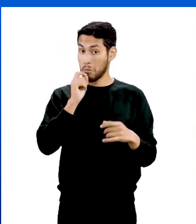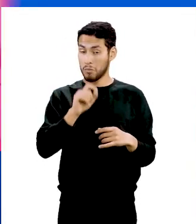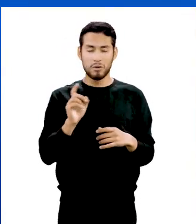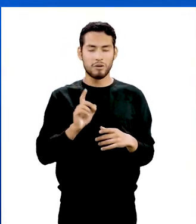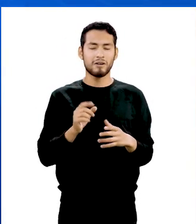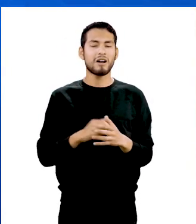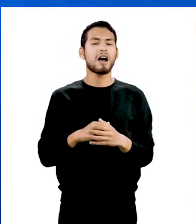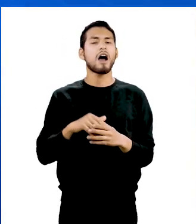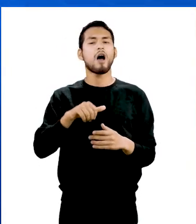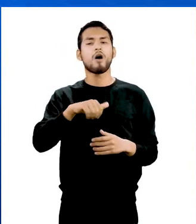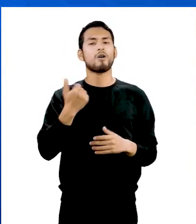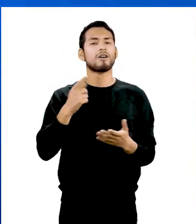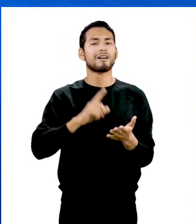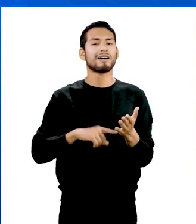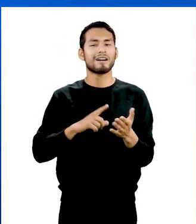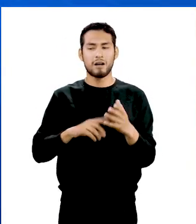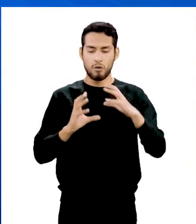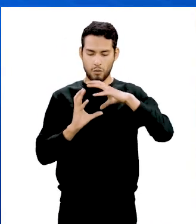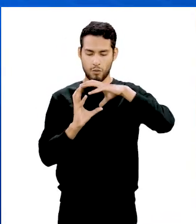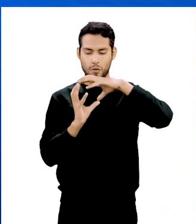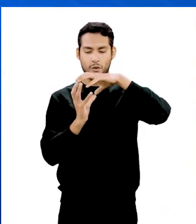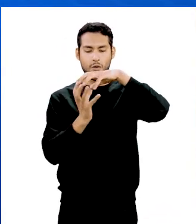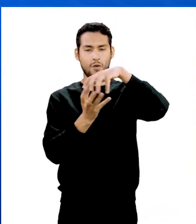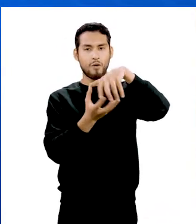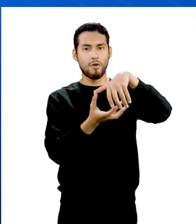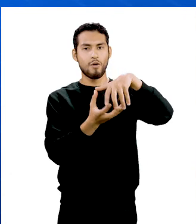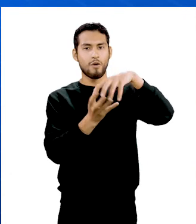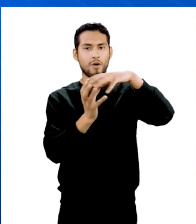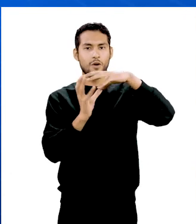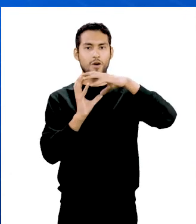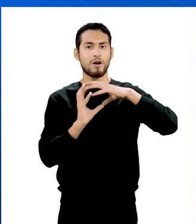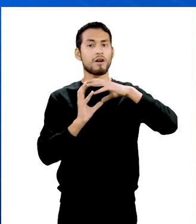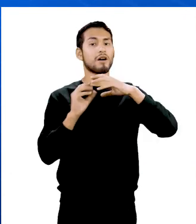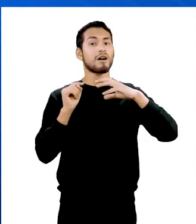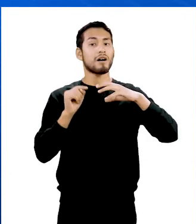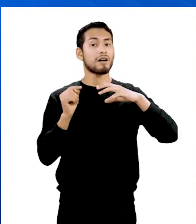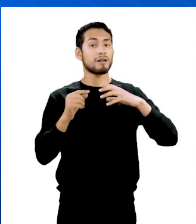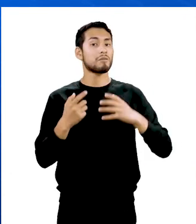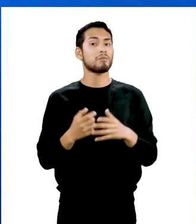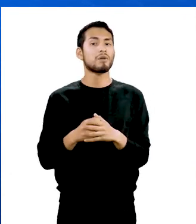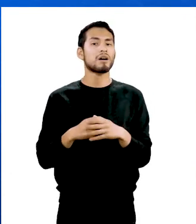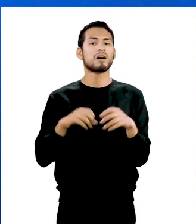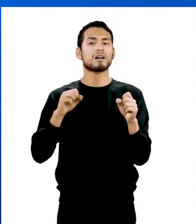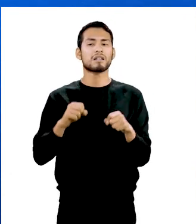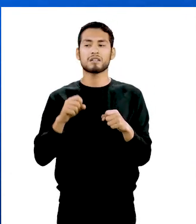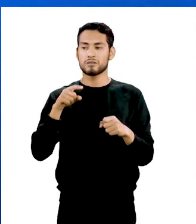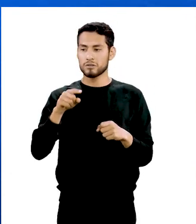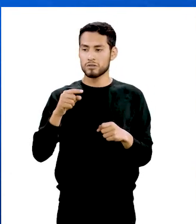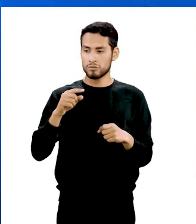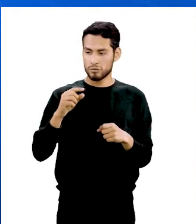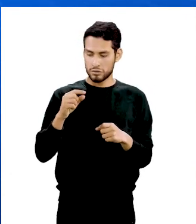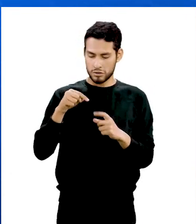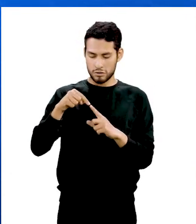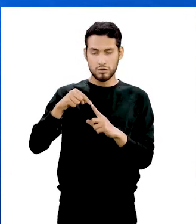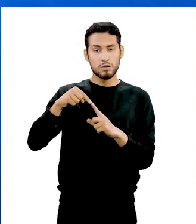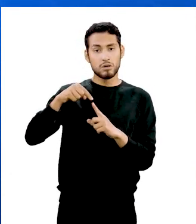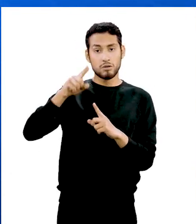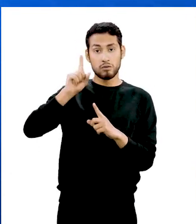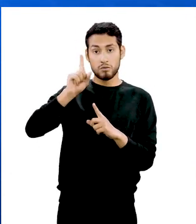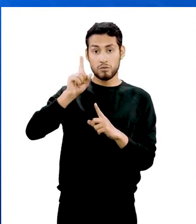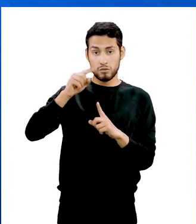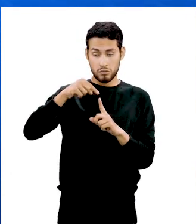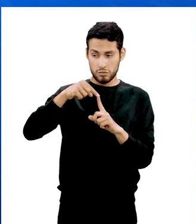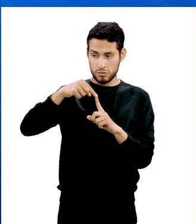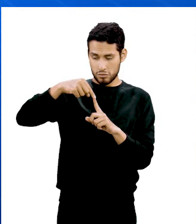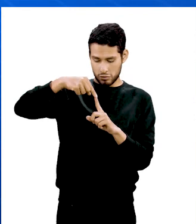acaba. Y por último hablaremos de la esfera. La cual es un cuerpo geométrico que se genera al hacer girar